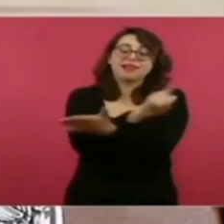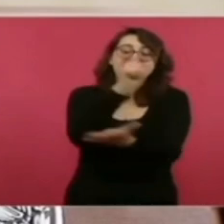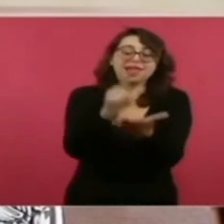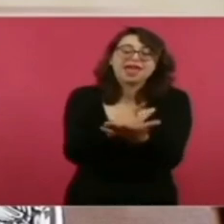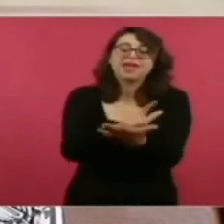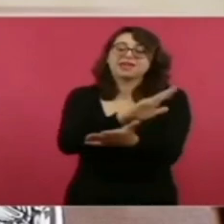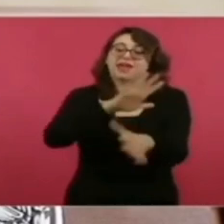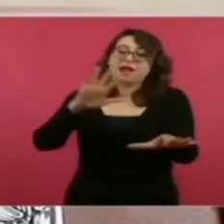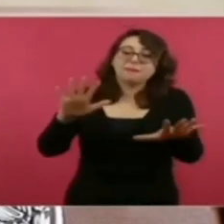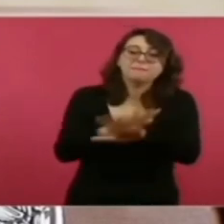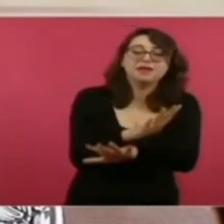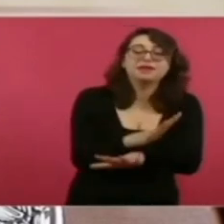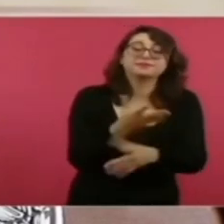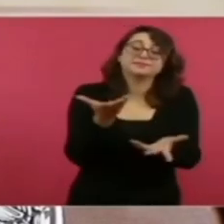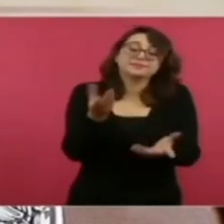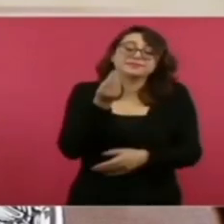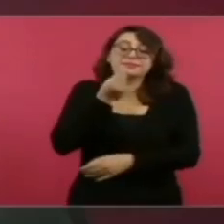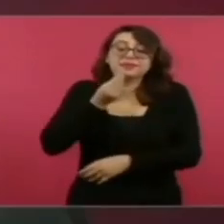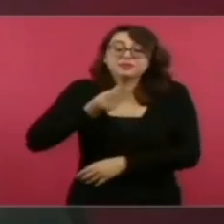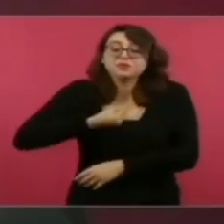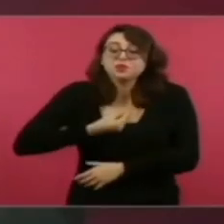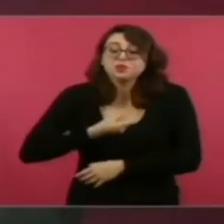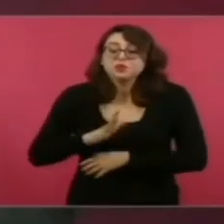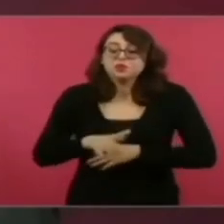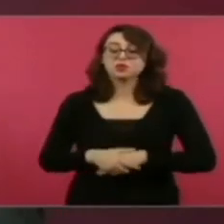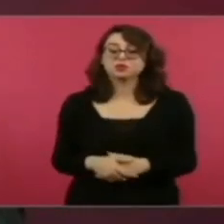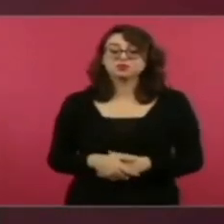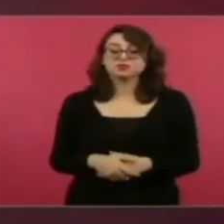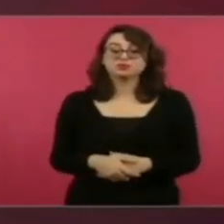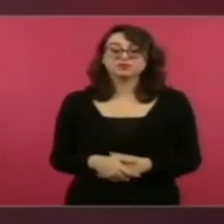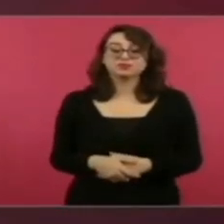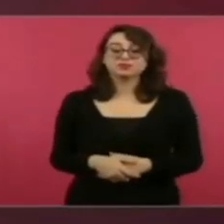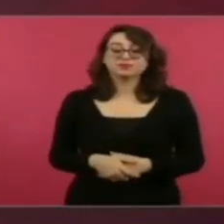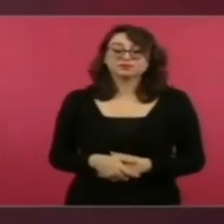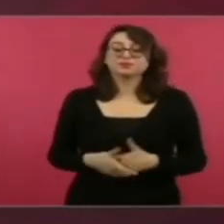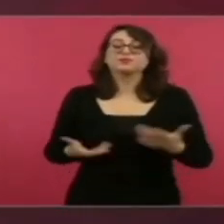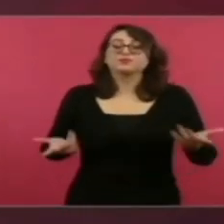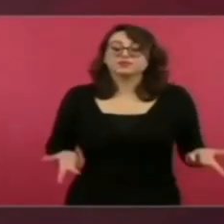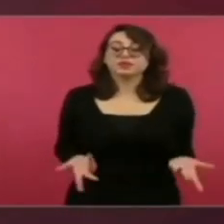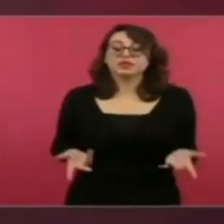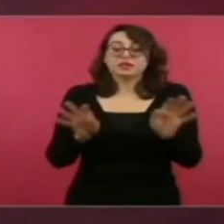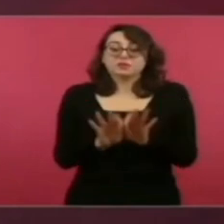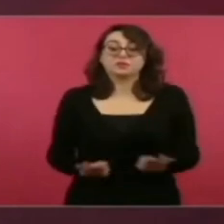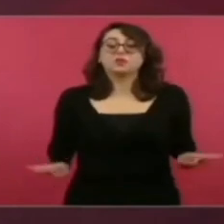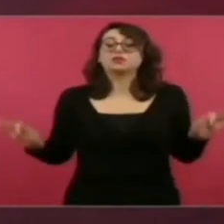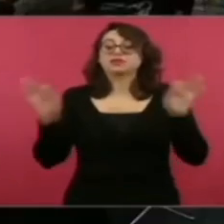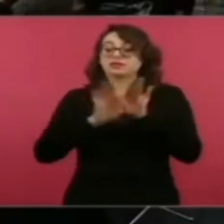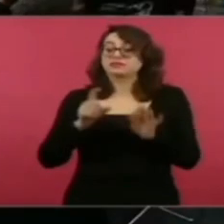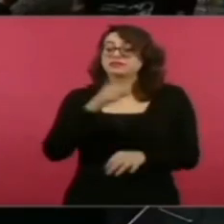que imperaba la oligarquía.